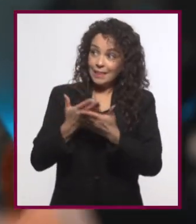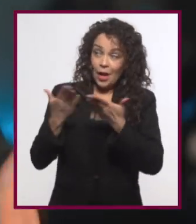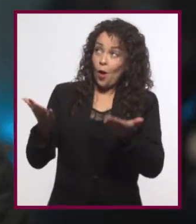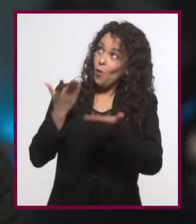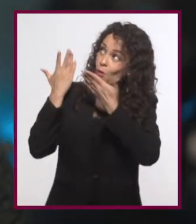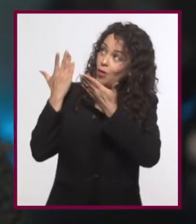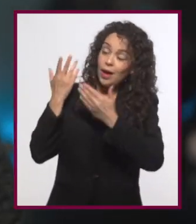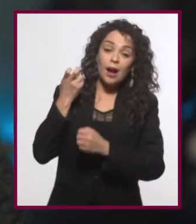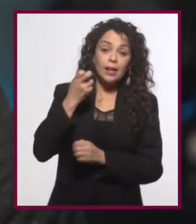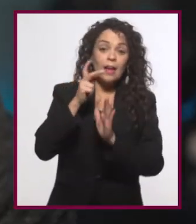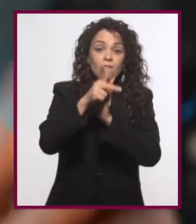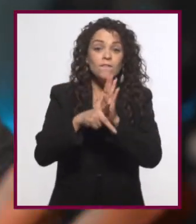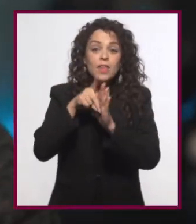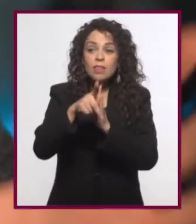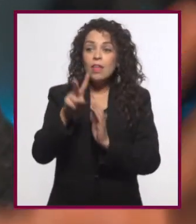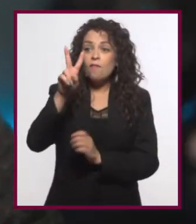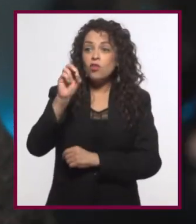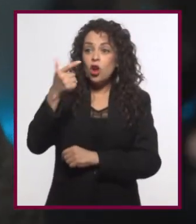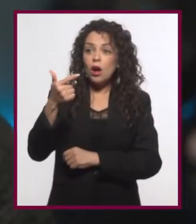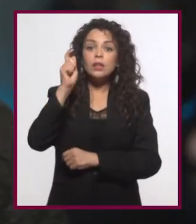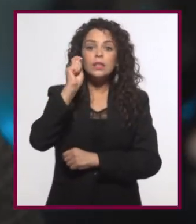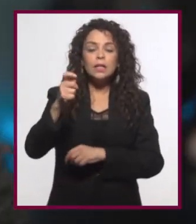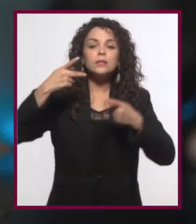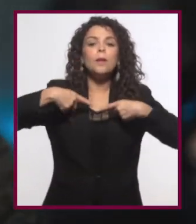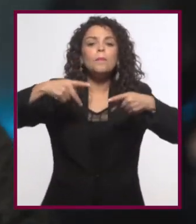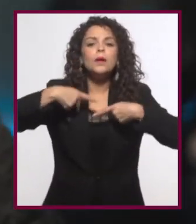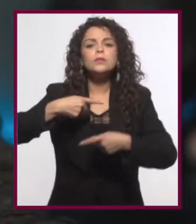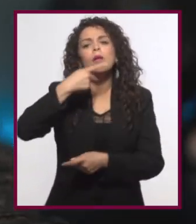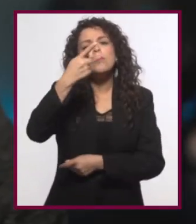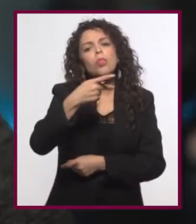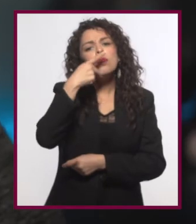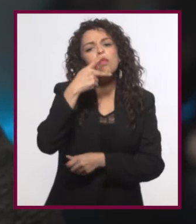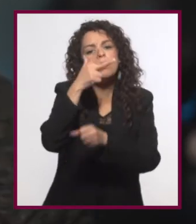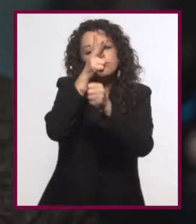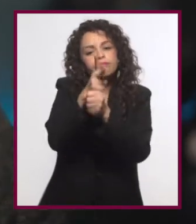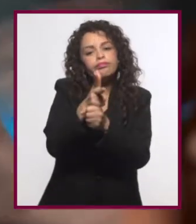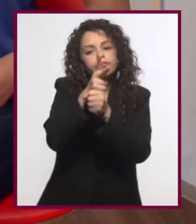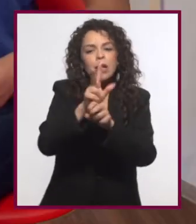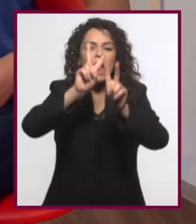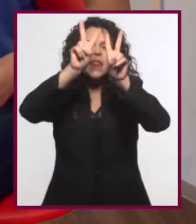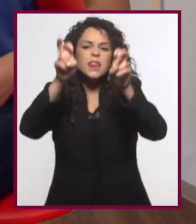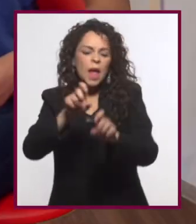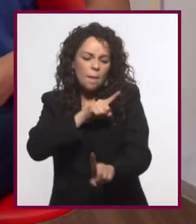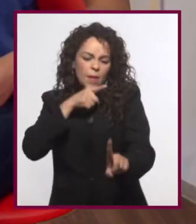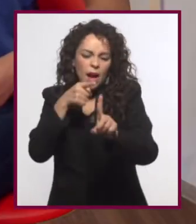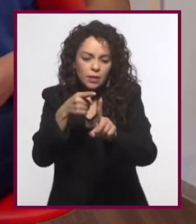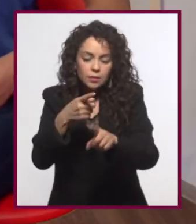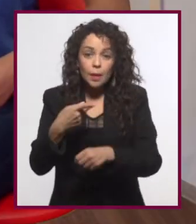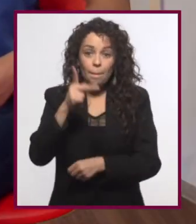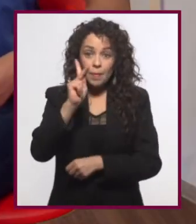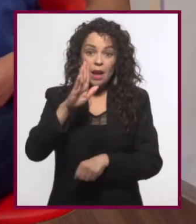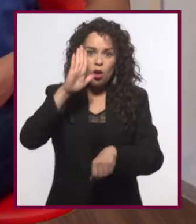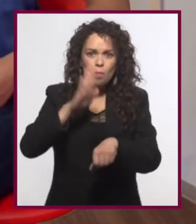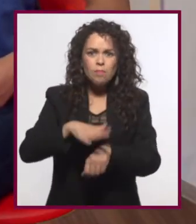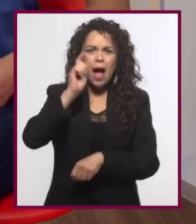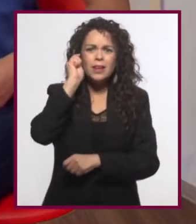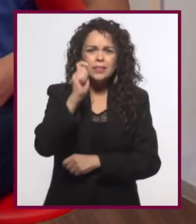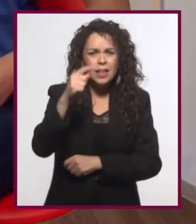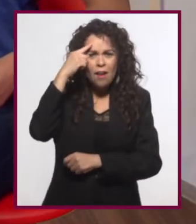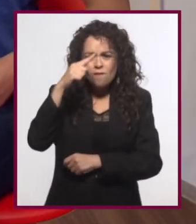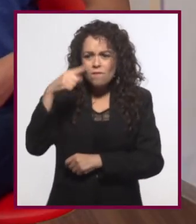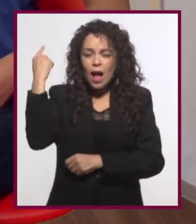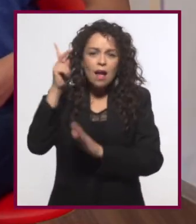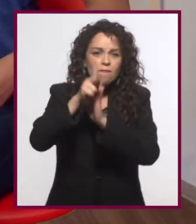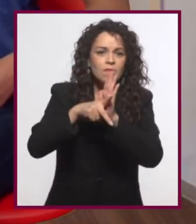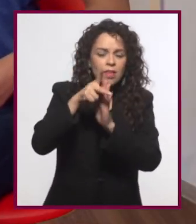Ahora los videoblogs consisten en tener al creador hablando a cámara sobre un tema determinado, pero con una edición que hace más ágil el video.